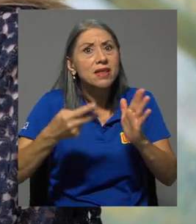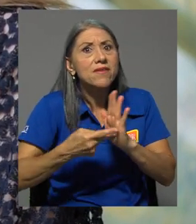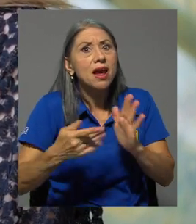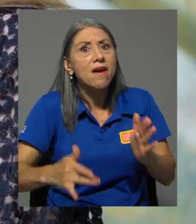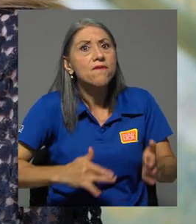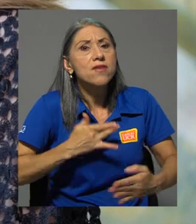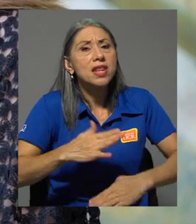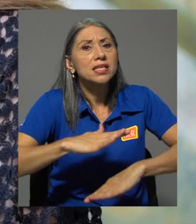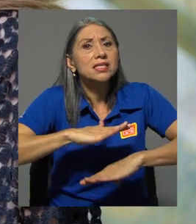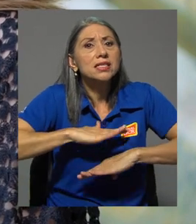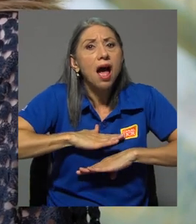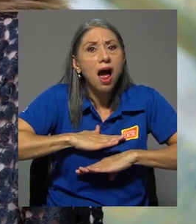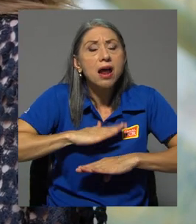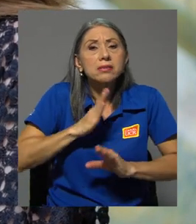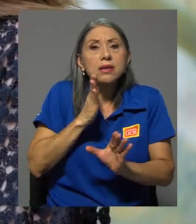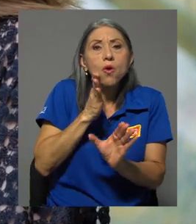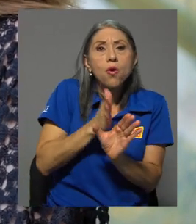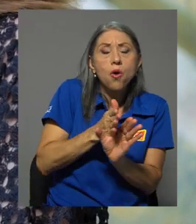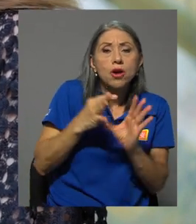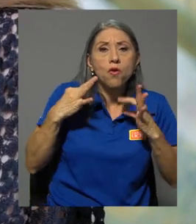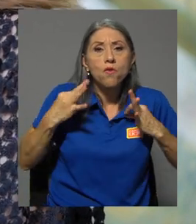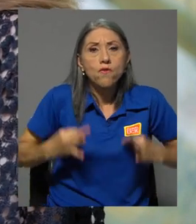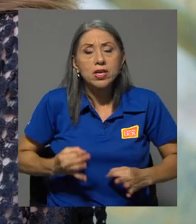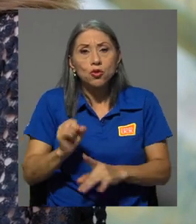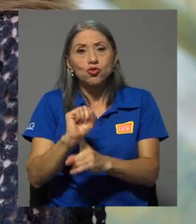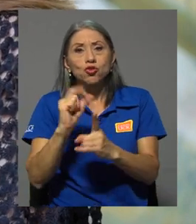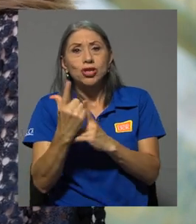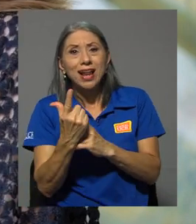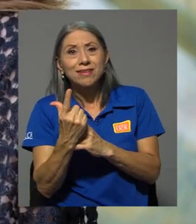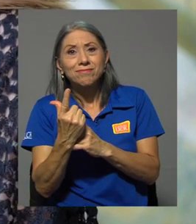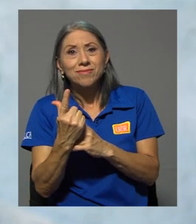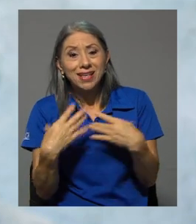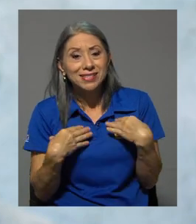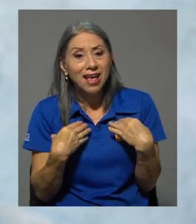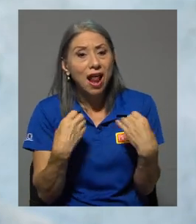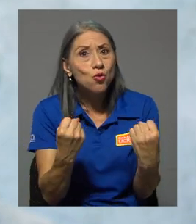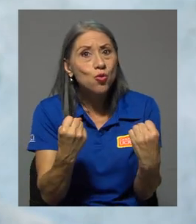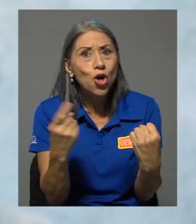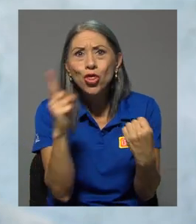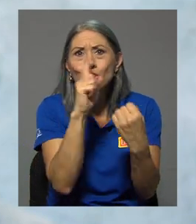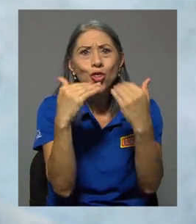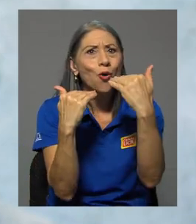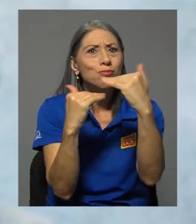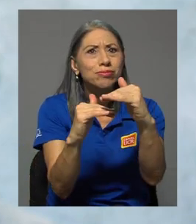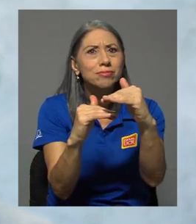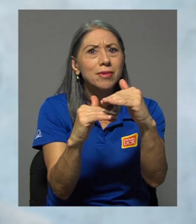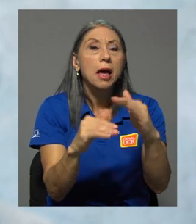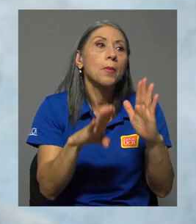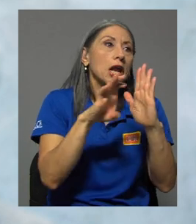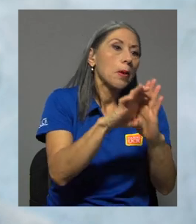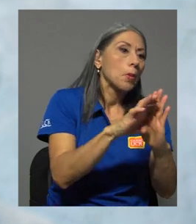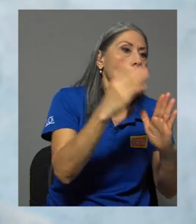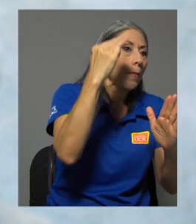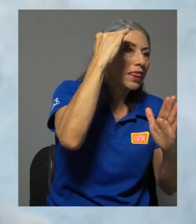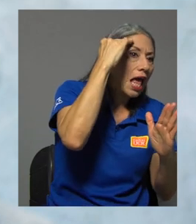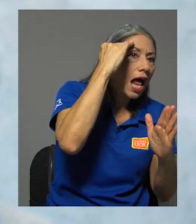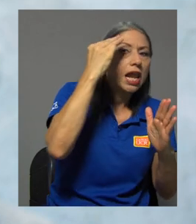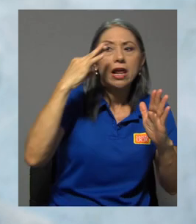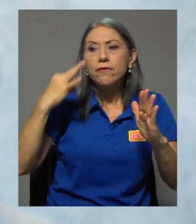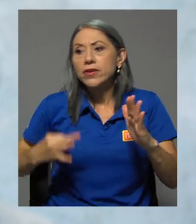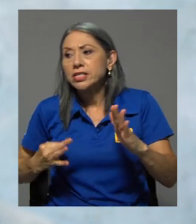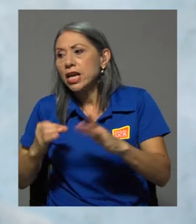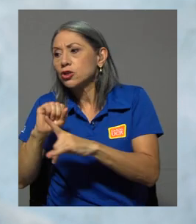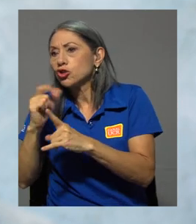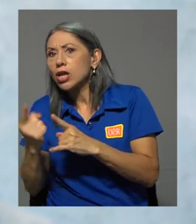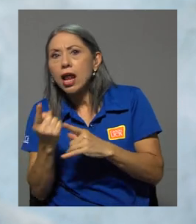psicológico, físico y social. La salud no tiene cajones, la salud no es por aquí mental, por aquí física, por aquí social.